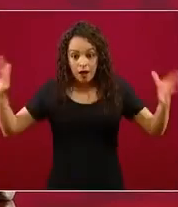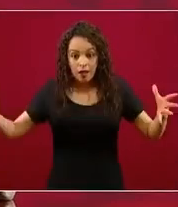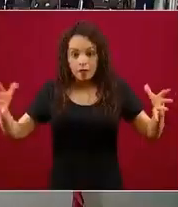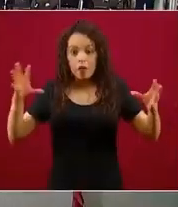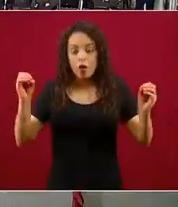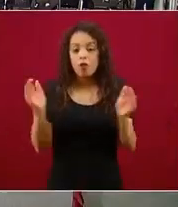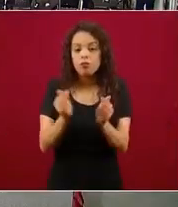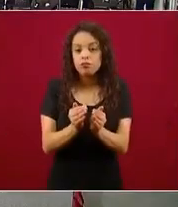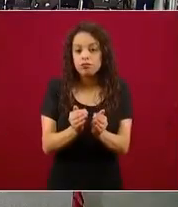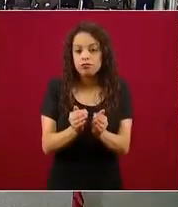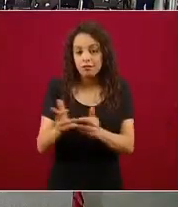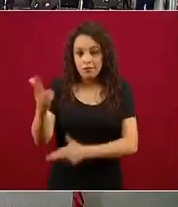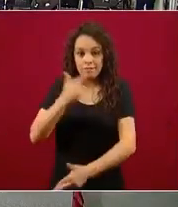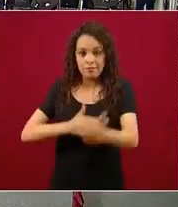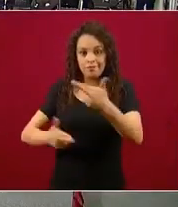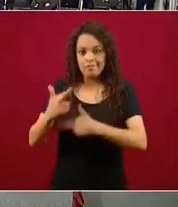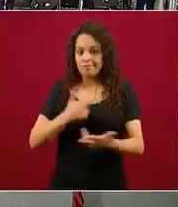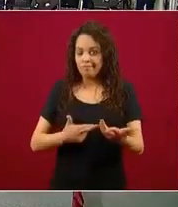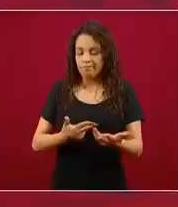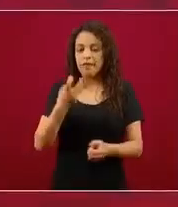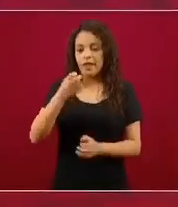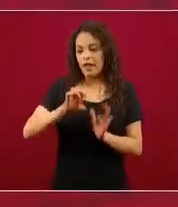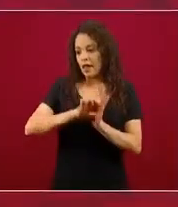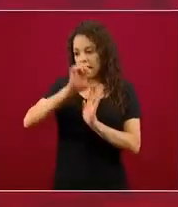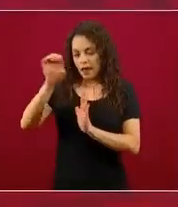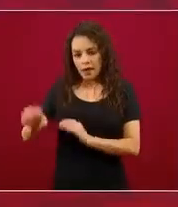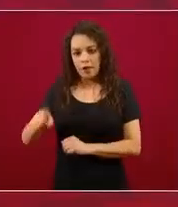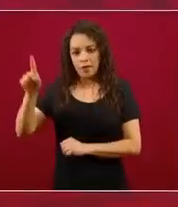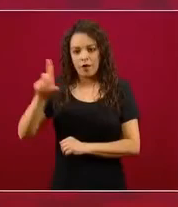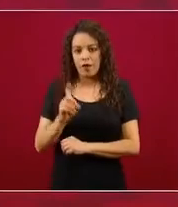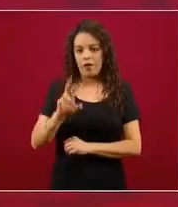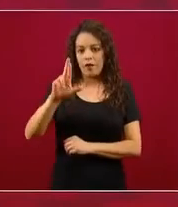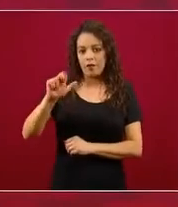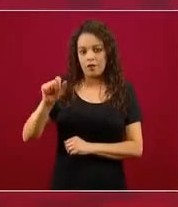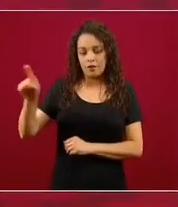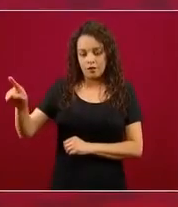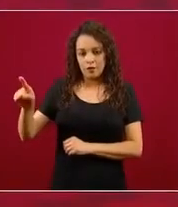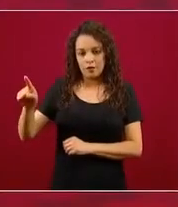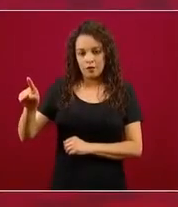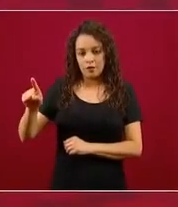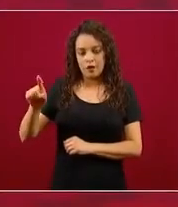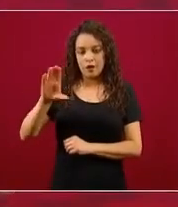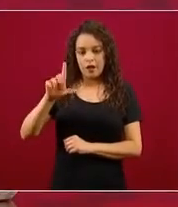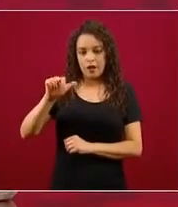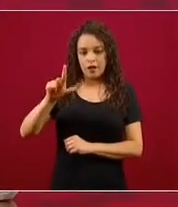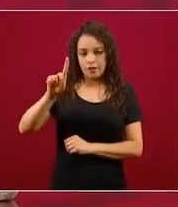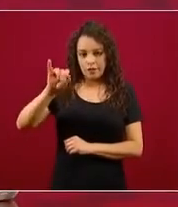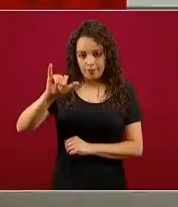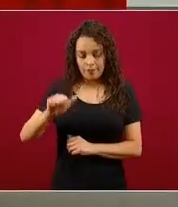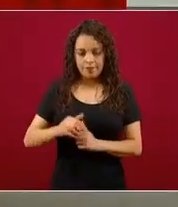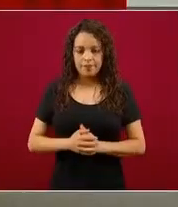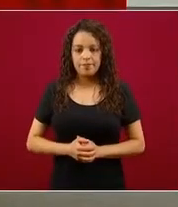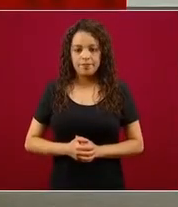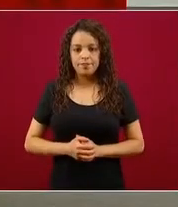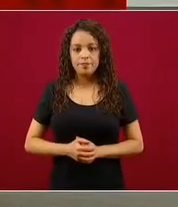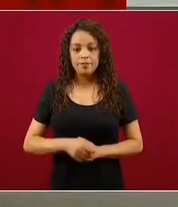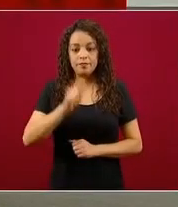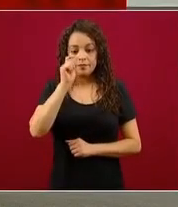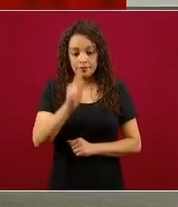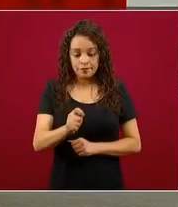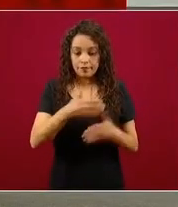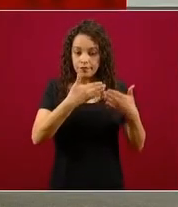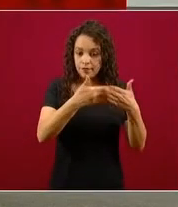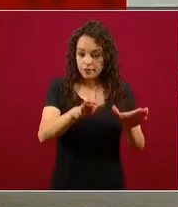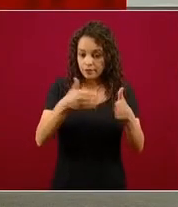doctora Sheinbaum como ejemplo, en el ánimo de reactivar la vida social vale la